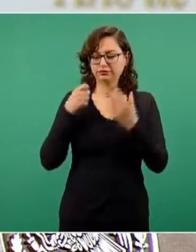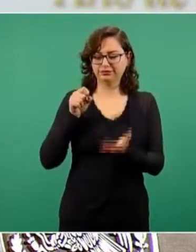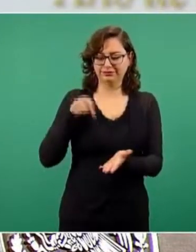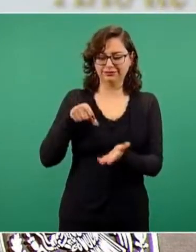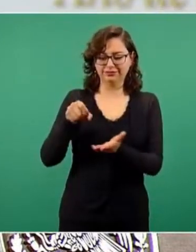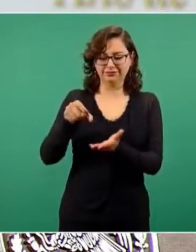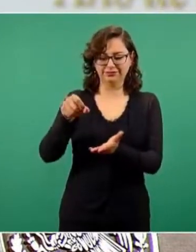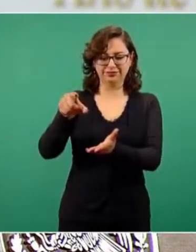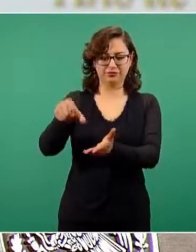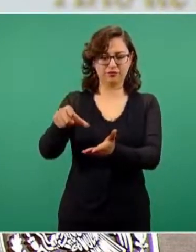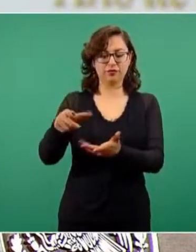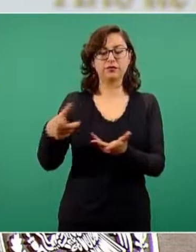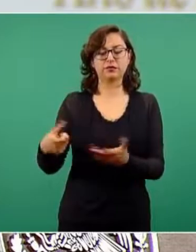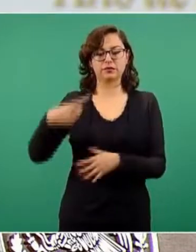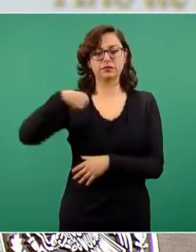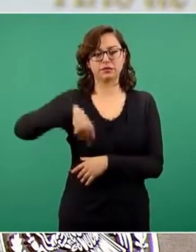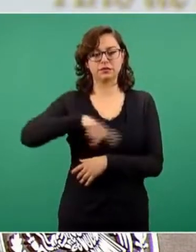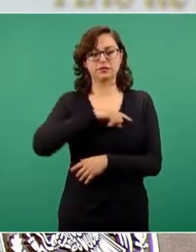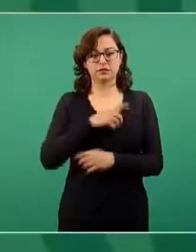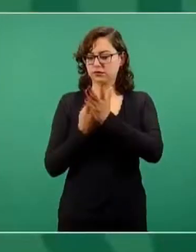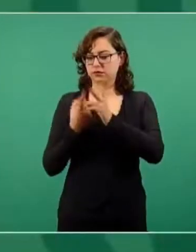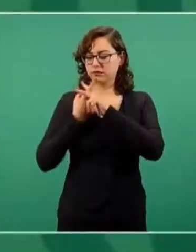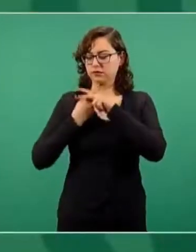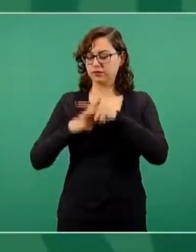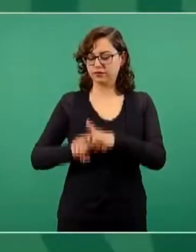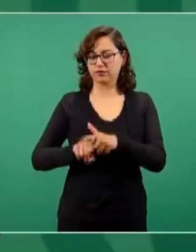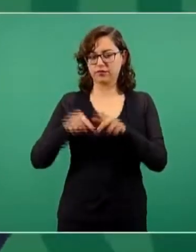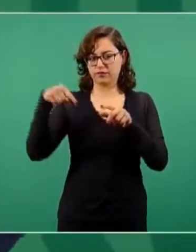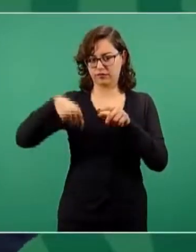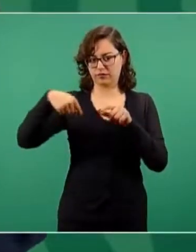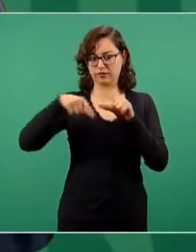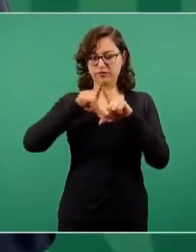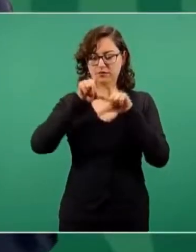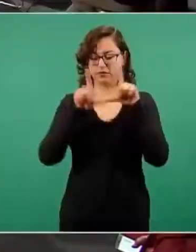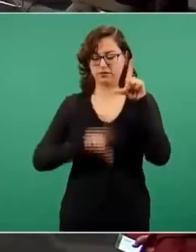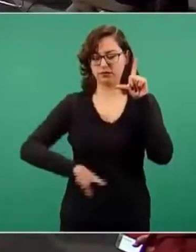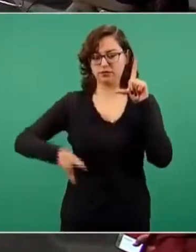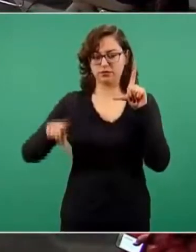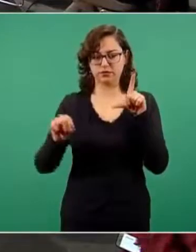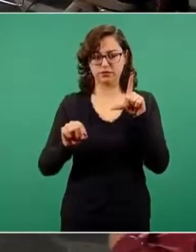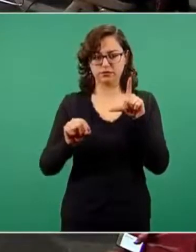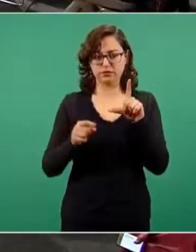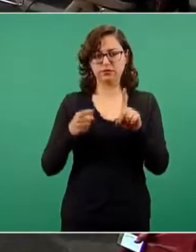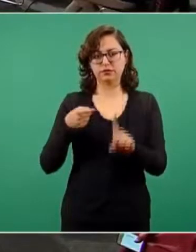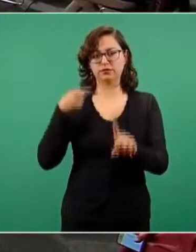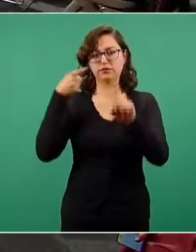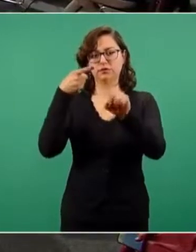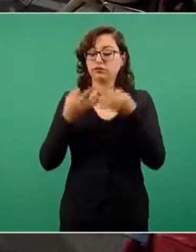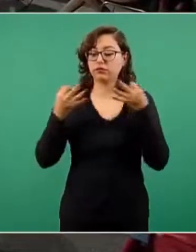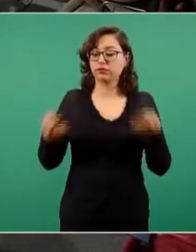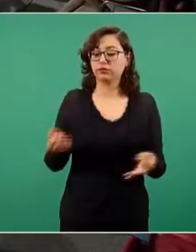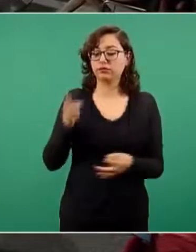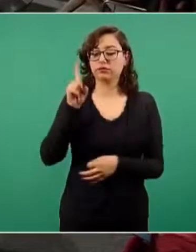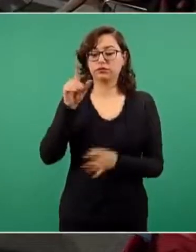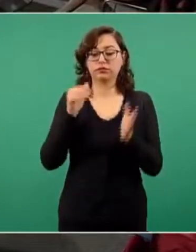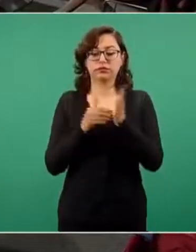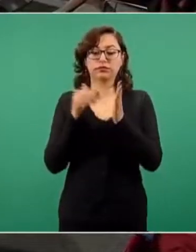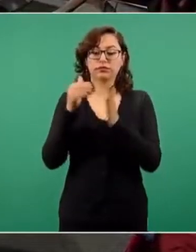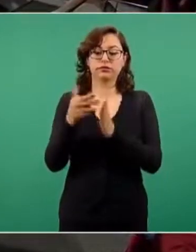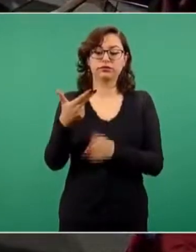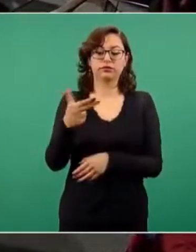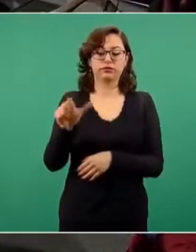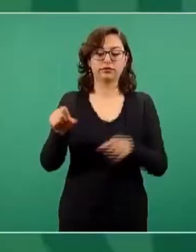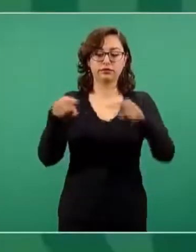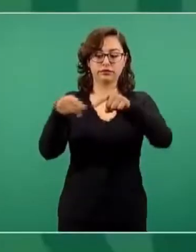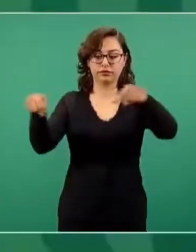ya estamos llevando a cabo este programa que consiste en sembrar un millón de hectáreas y en este